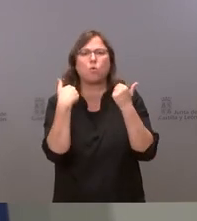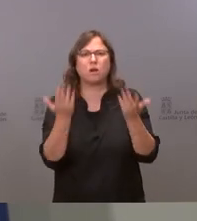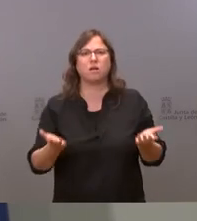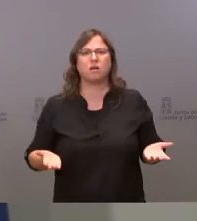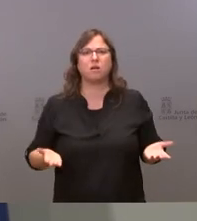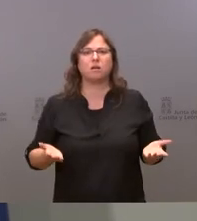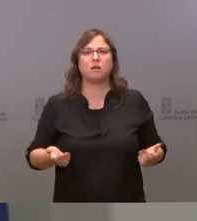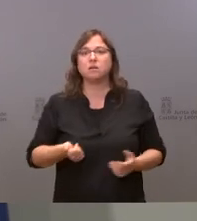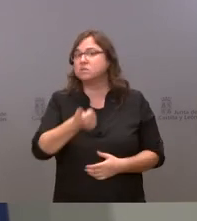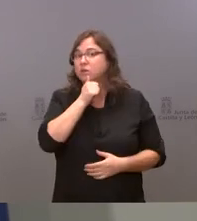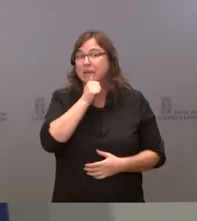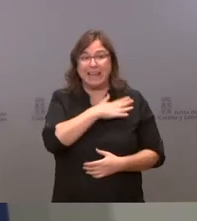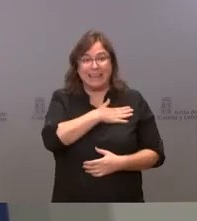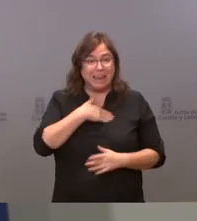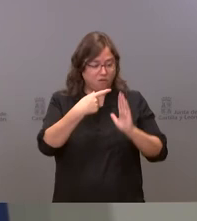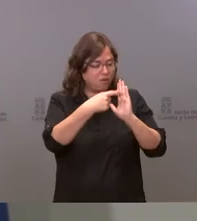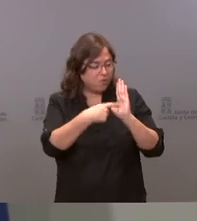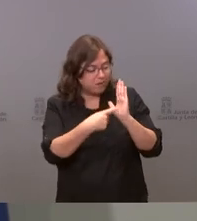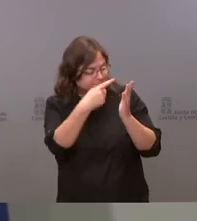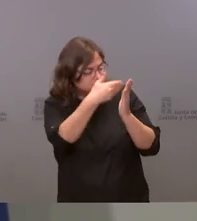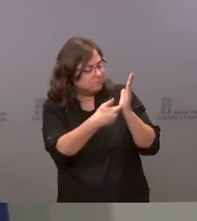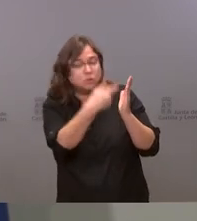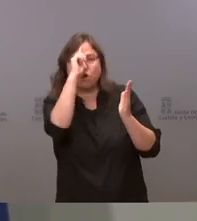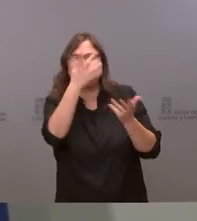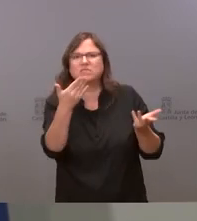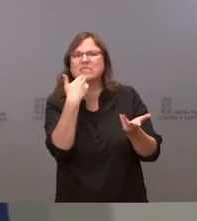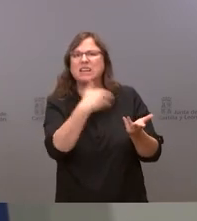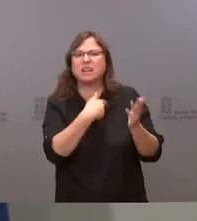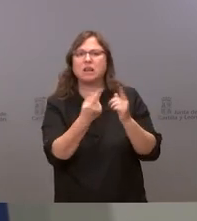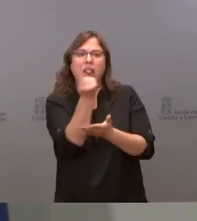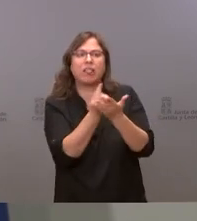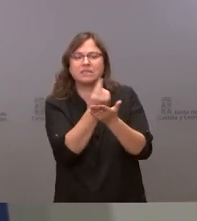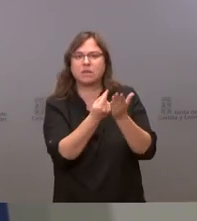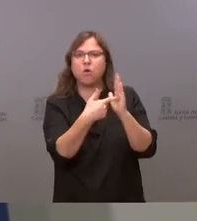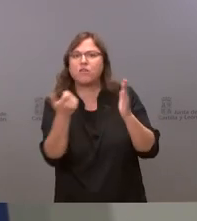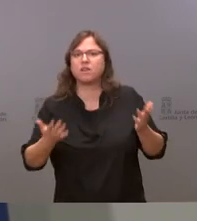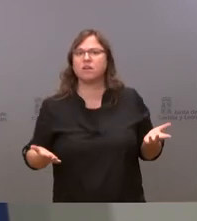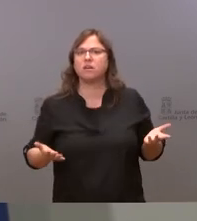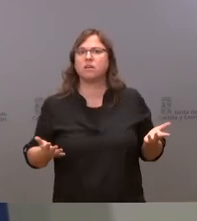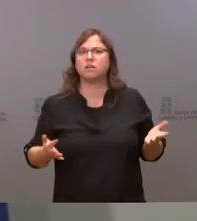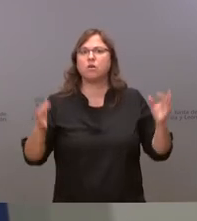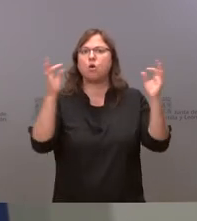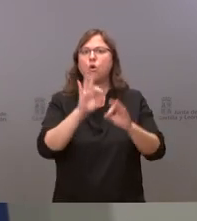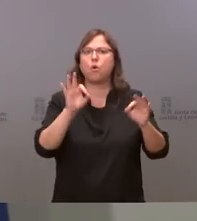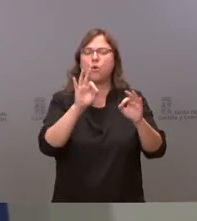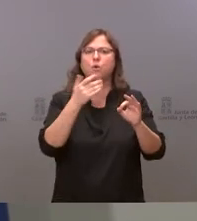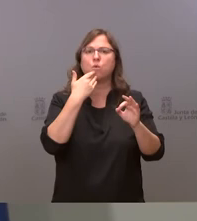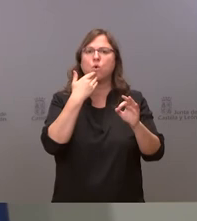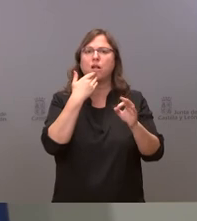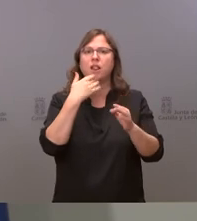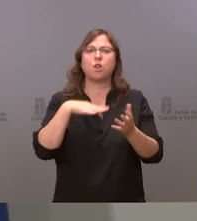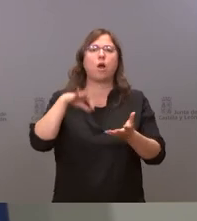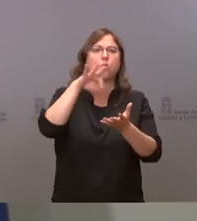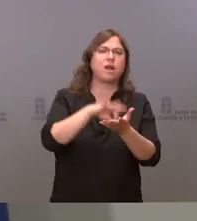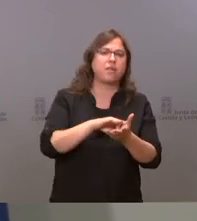todavía no sé qué es lo que quiere que retire qué quiere que retire el diseño de la ubicación de nuestros